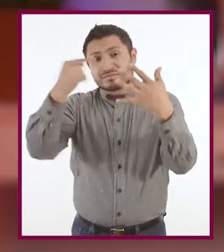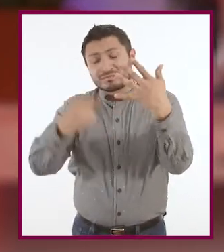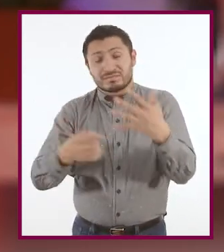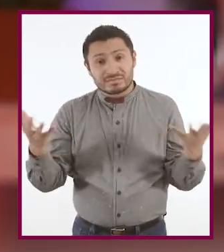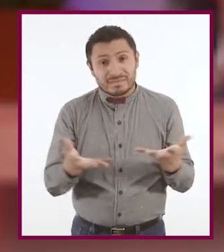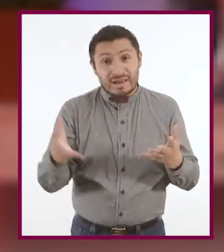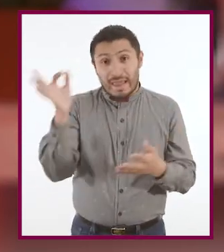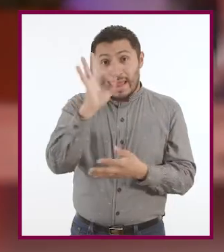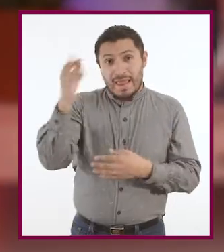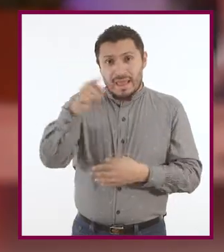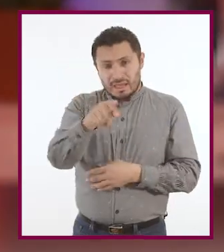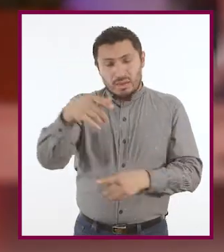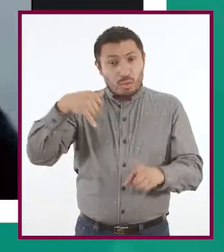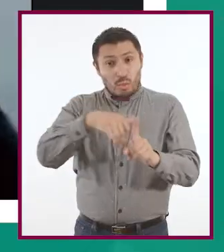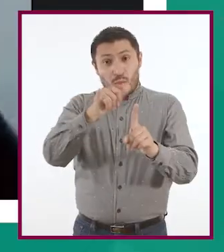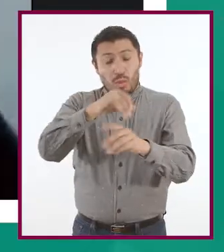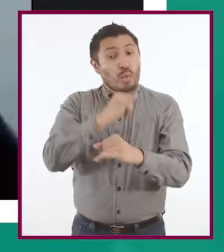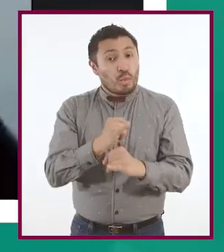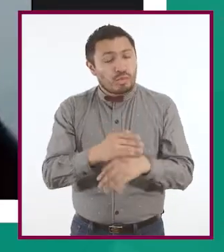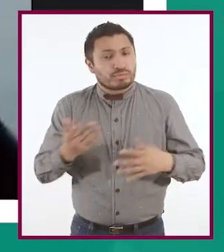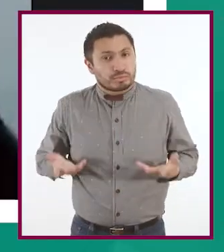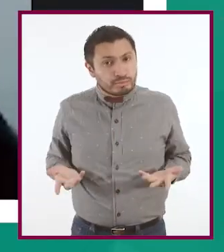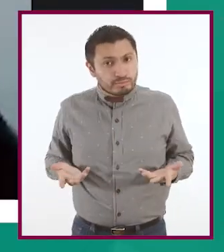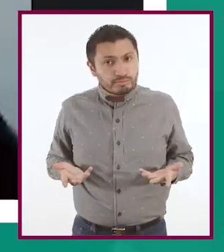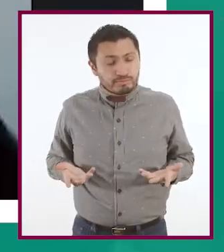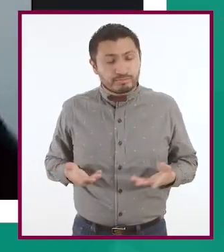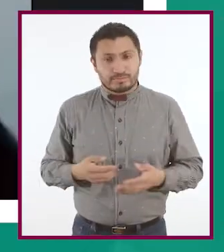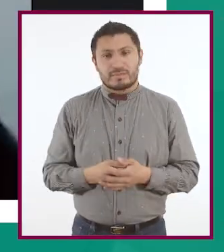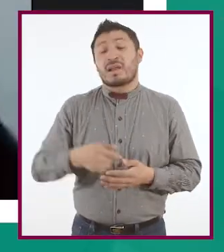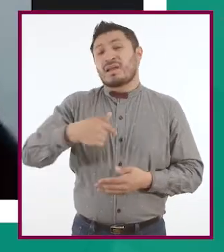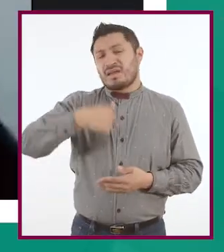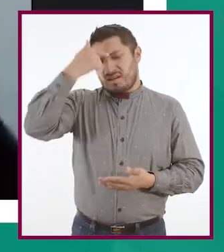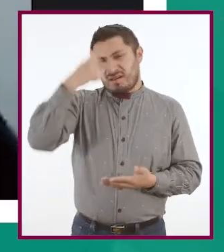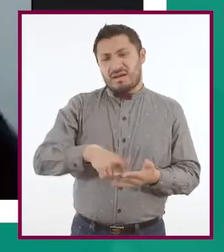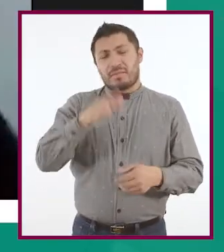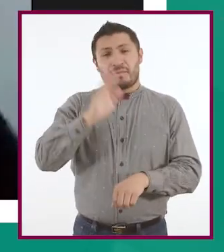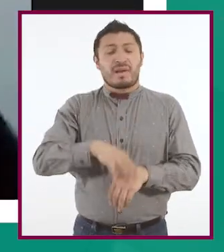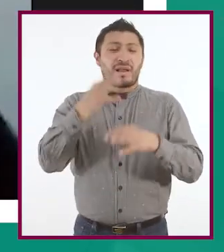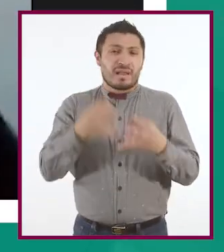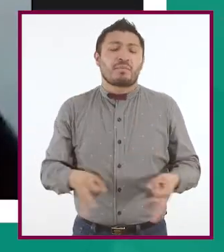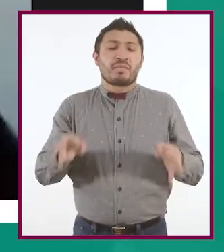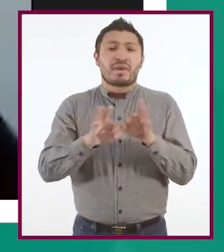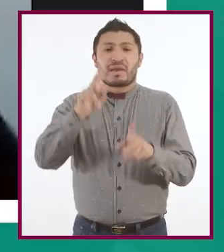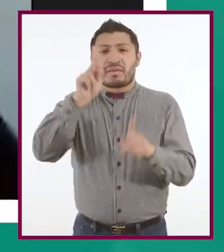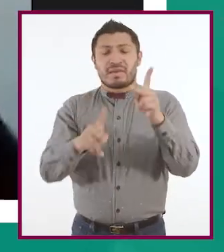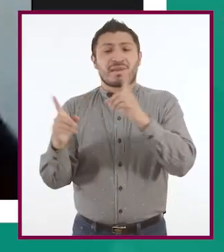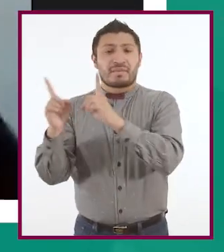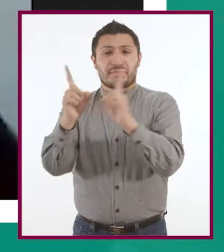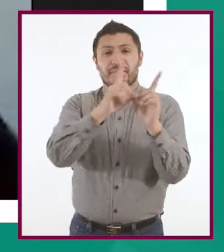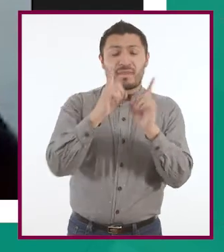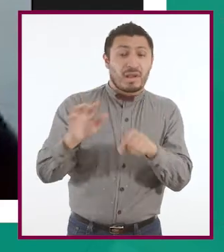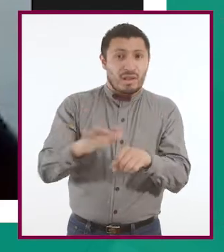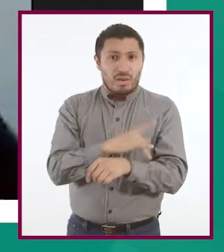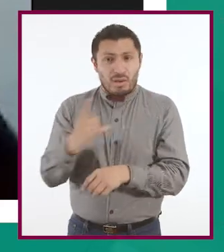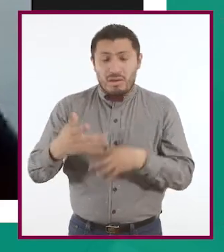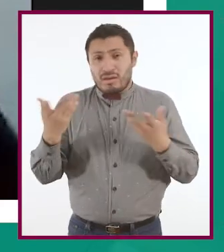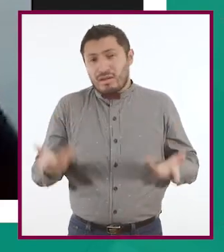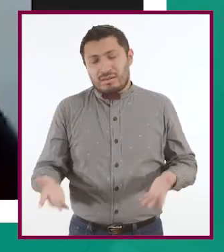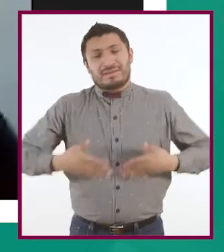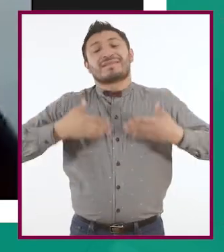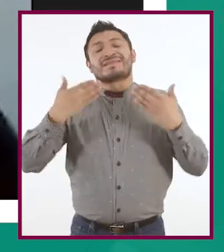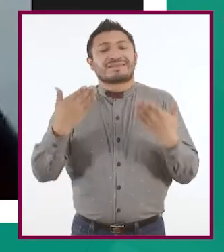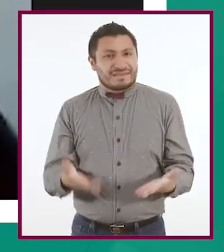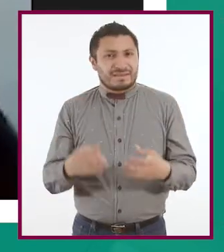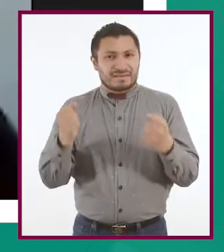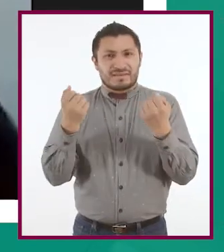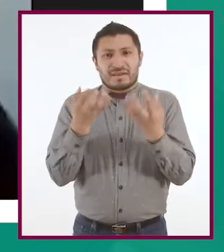tomar si alguien sufre de ciberbullying? Siento que lo más importante es el hablarlo con otras personas, porque pues la confianza